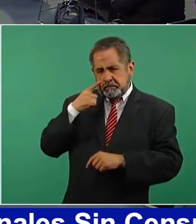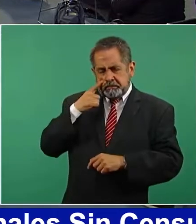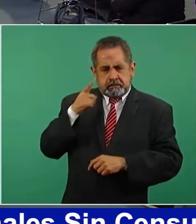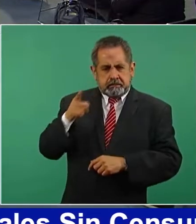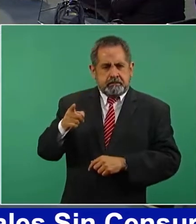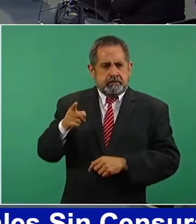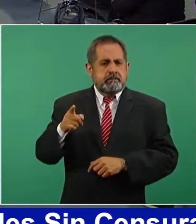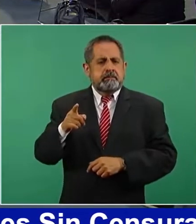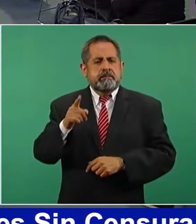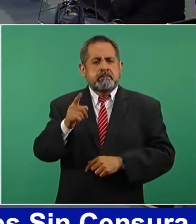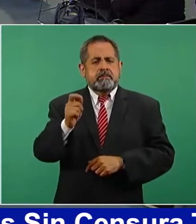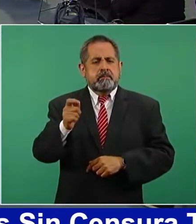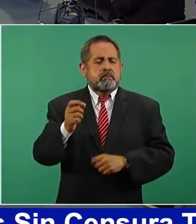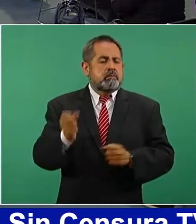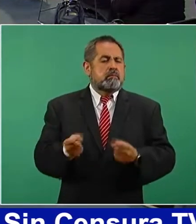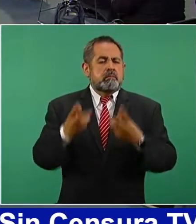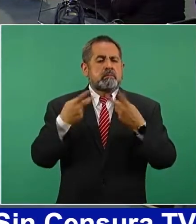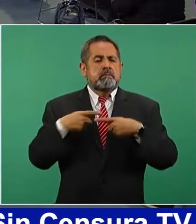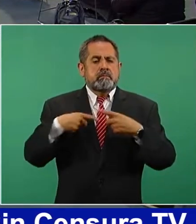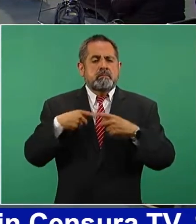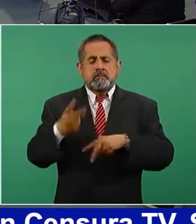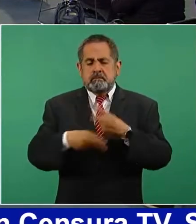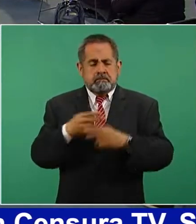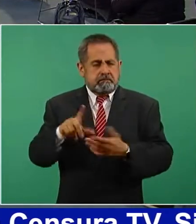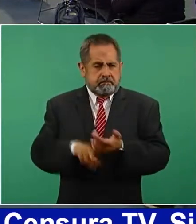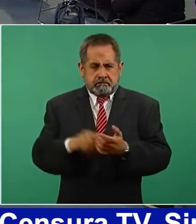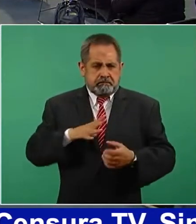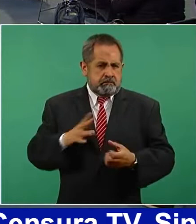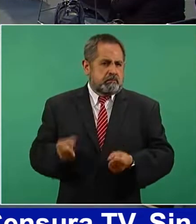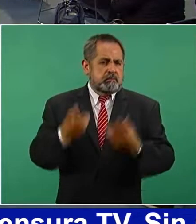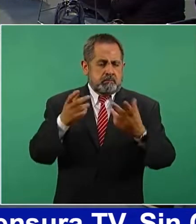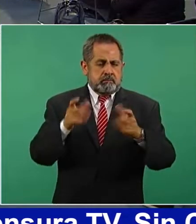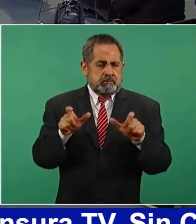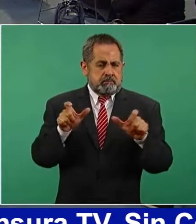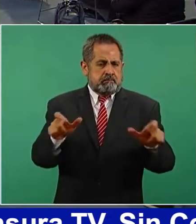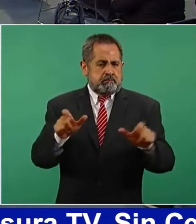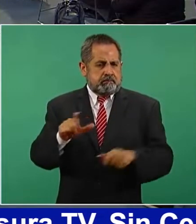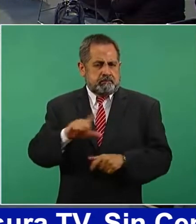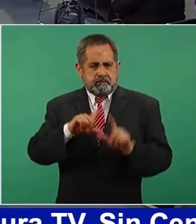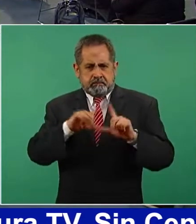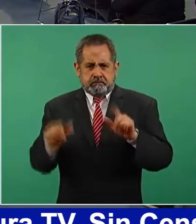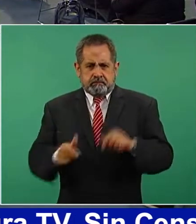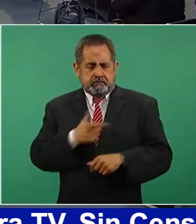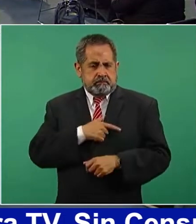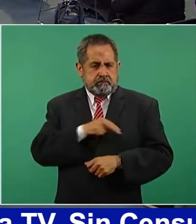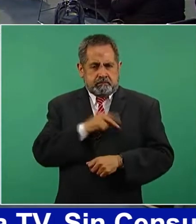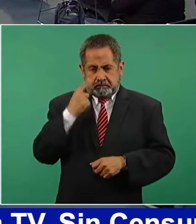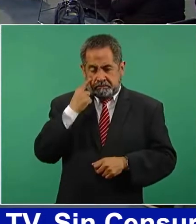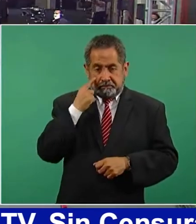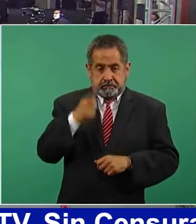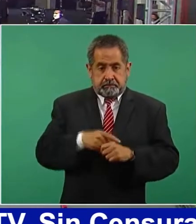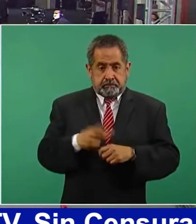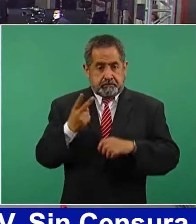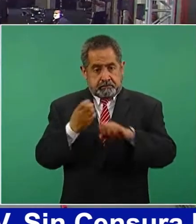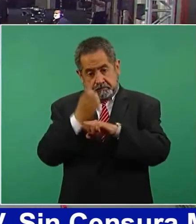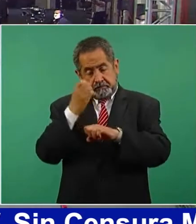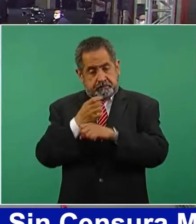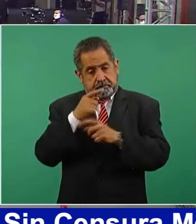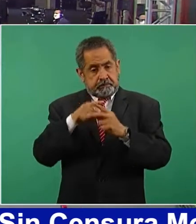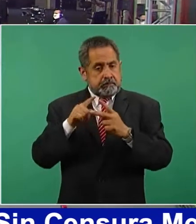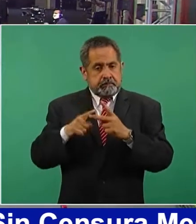lámina de cuántos elementos hay de la Guardia Nacional en estos dos estados.